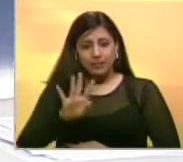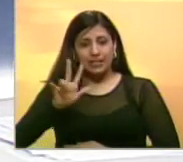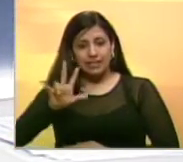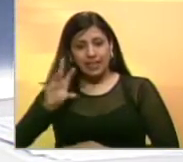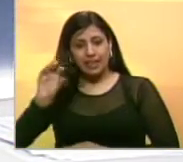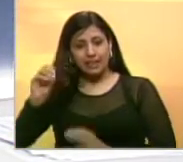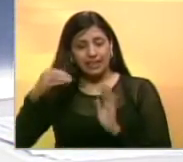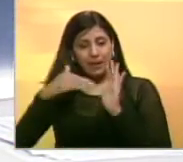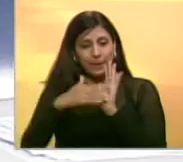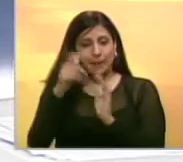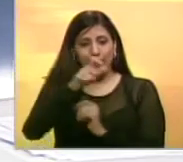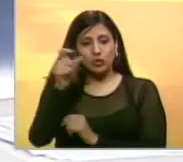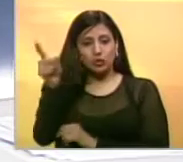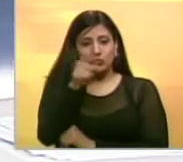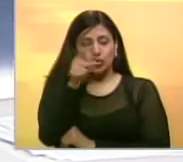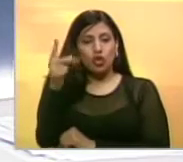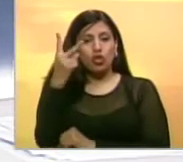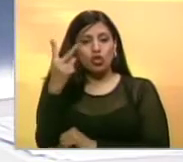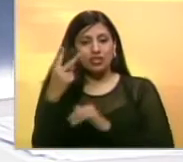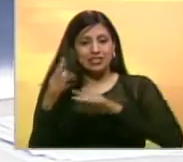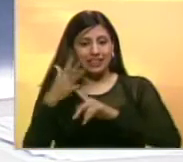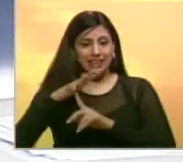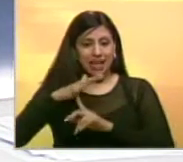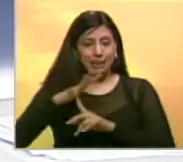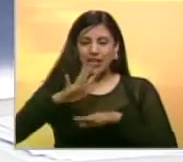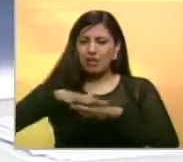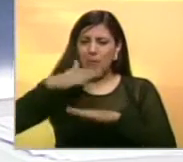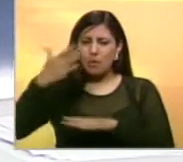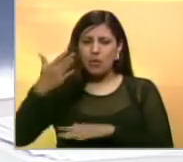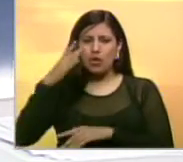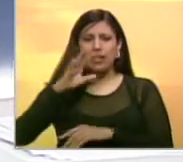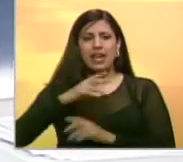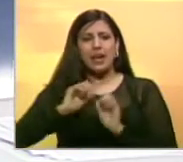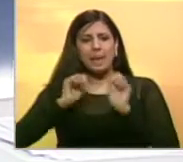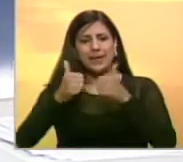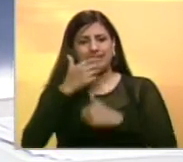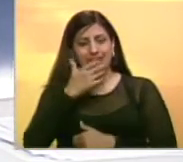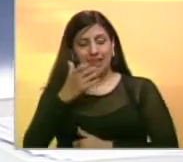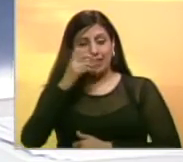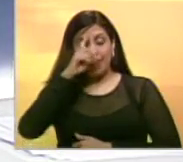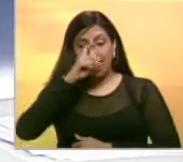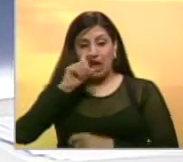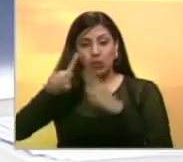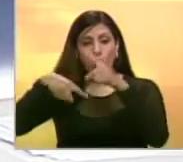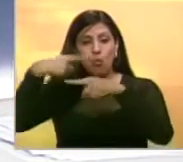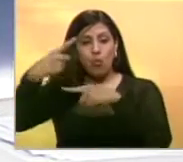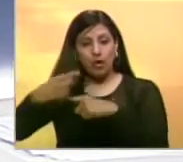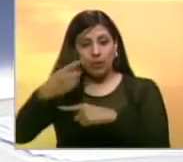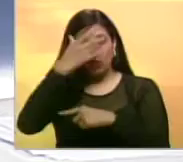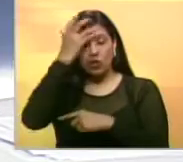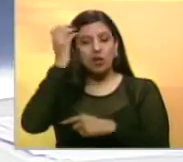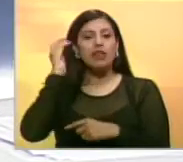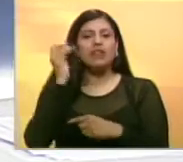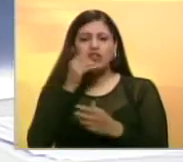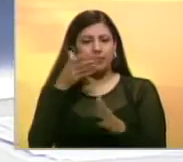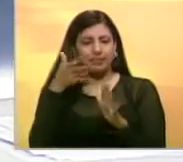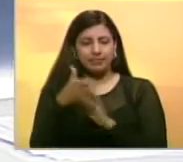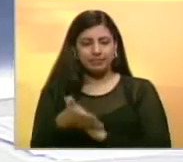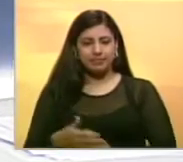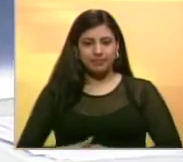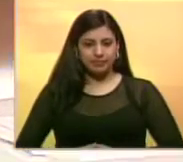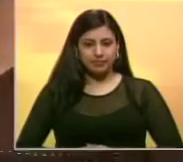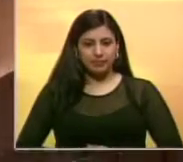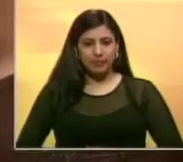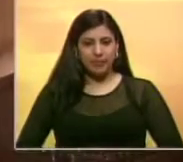movilizado por los dos terminales terrestres de Caracas con motivo del operativo Navidad y Año Nuevo Santiago Gutiérrez nos ofrece los detalles